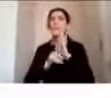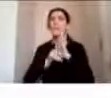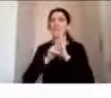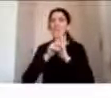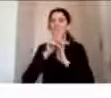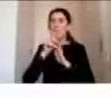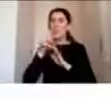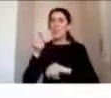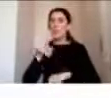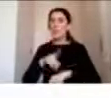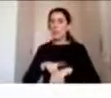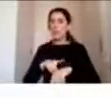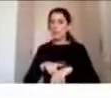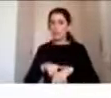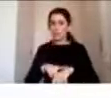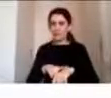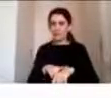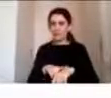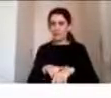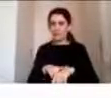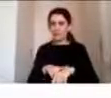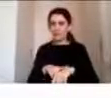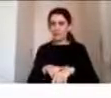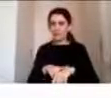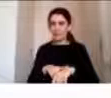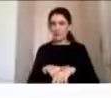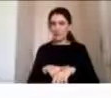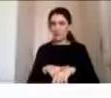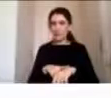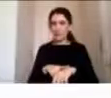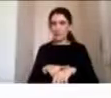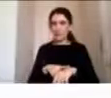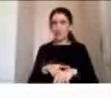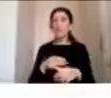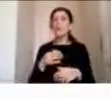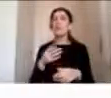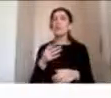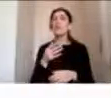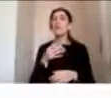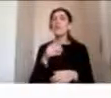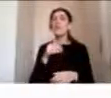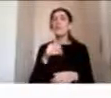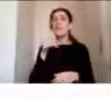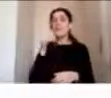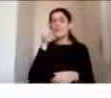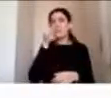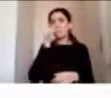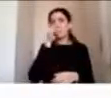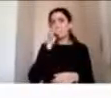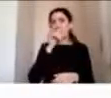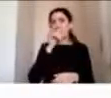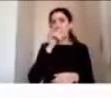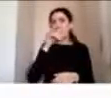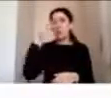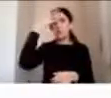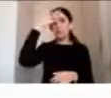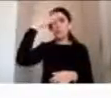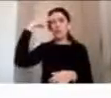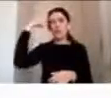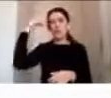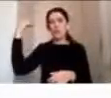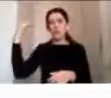produce la lesión y también el tiempo de amnesia postraumática quizás este es un término que muchos no han escuchado